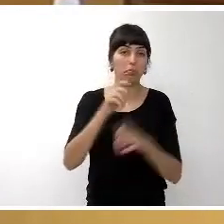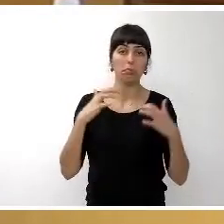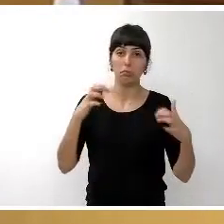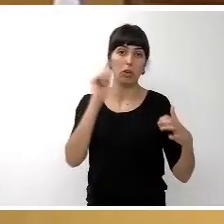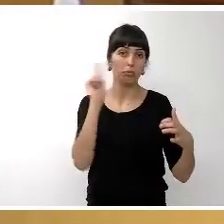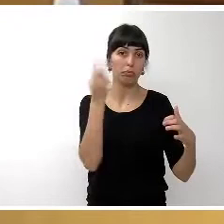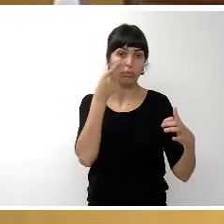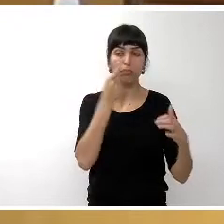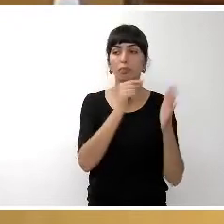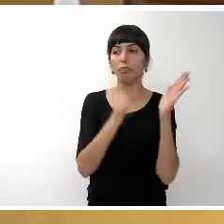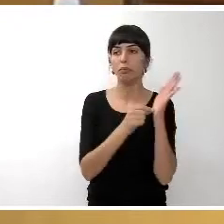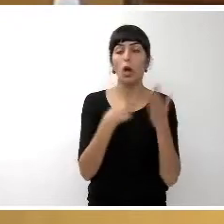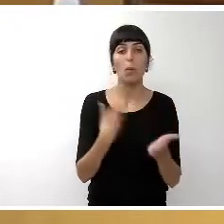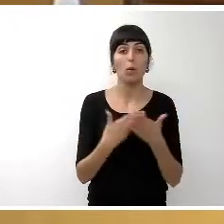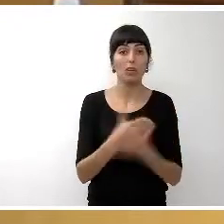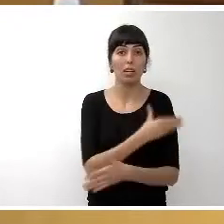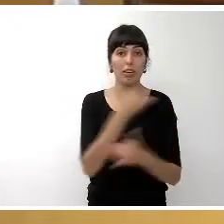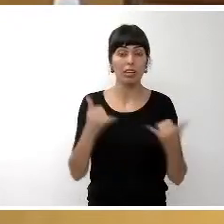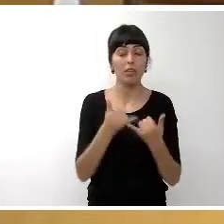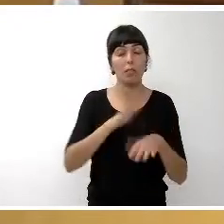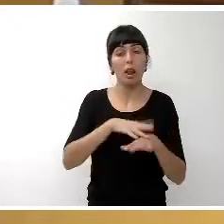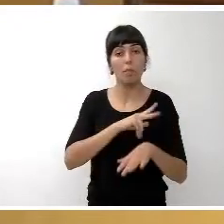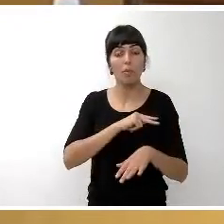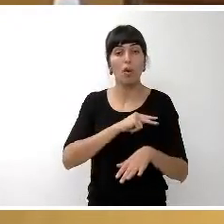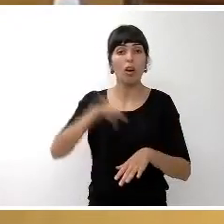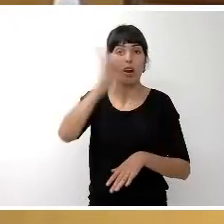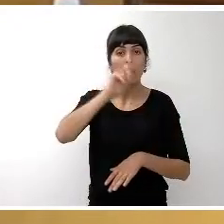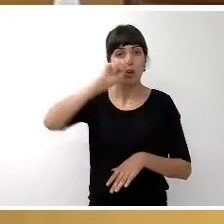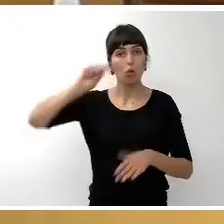Propuesta del Cabildo Insular de Tenerife sobre premios Canarias 2016.